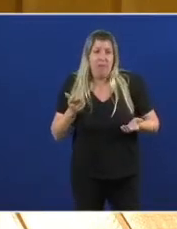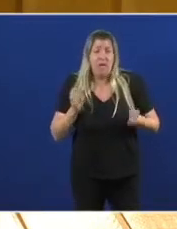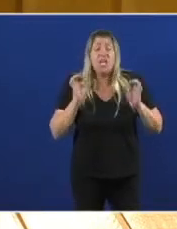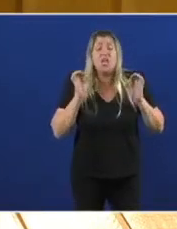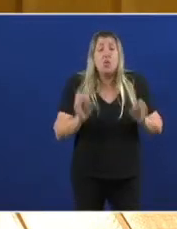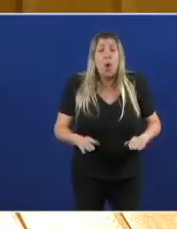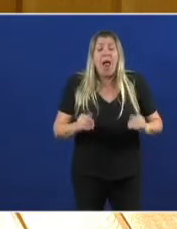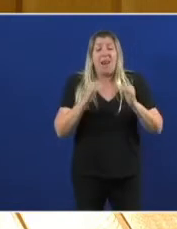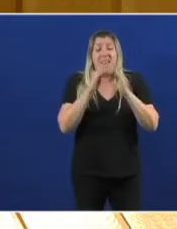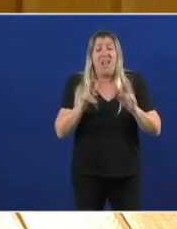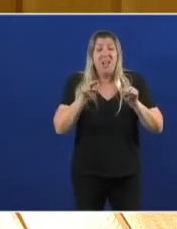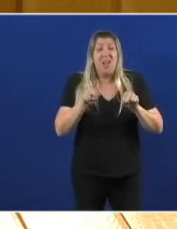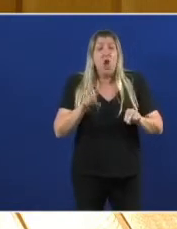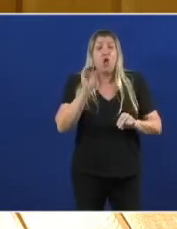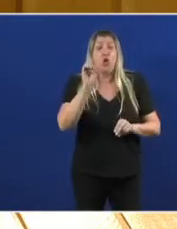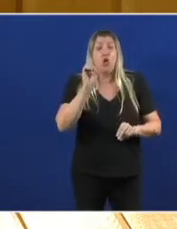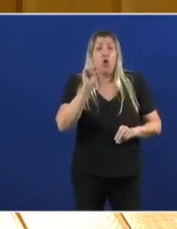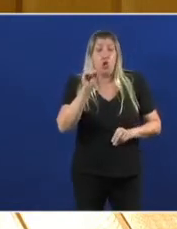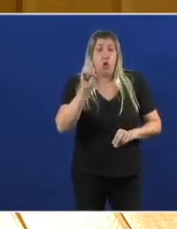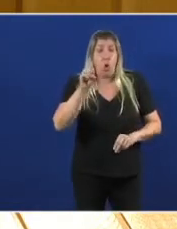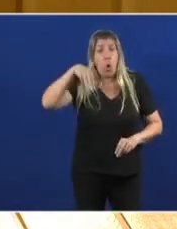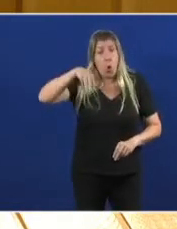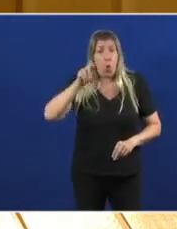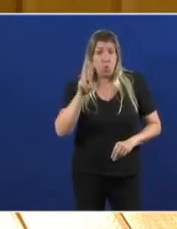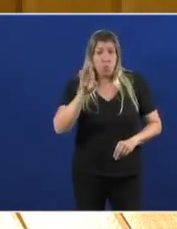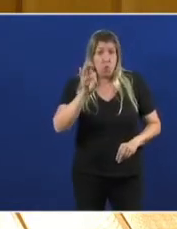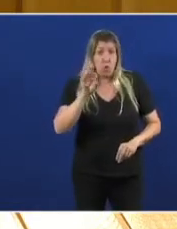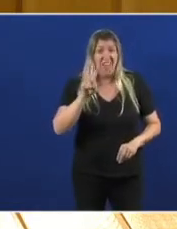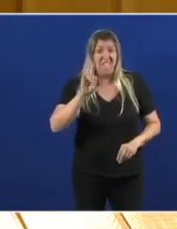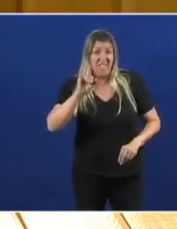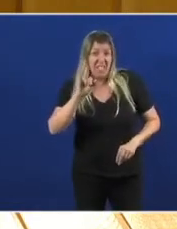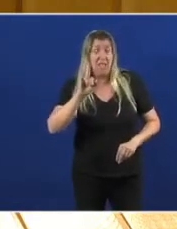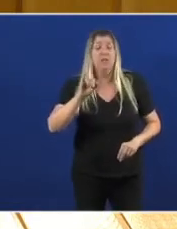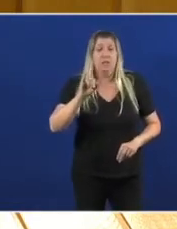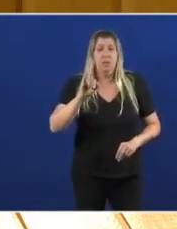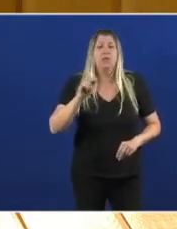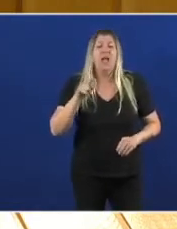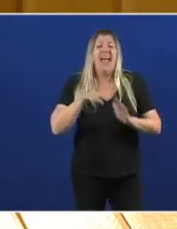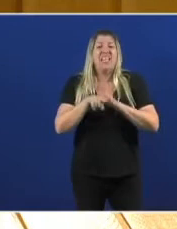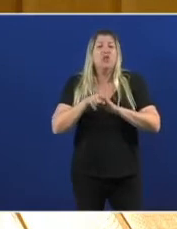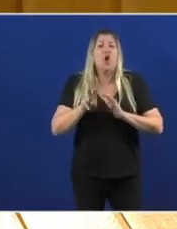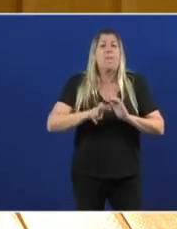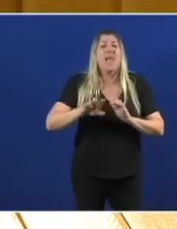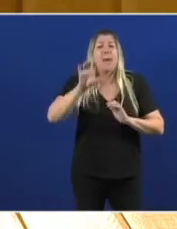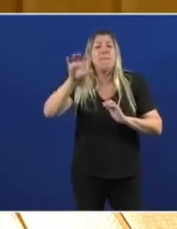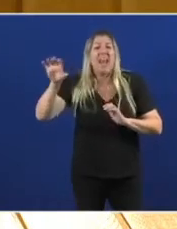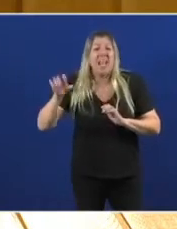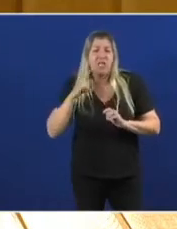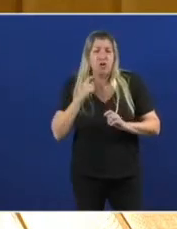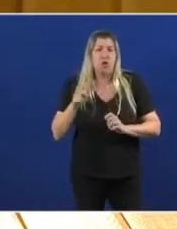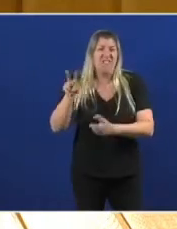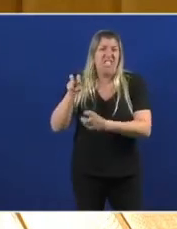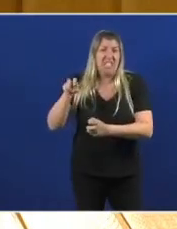residencias En Galiza Propiedade de fondos De investimento Que operan Desde paraísos fiscais En 12 anos